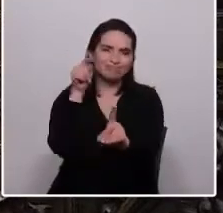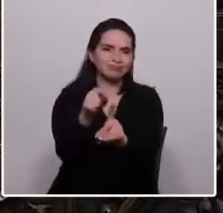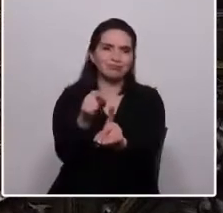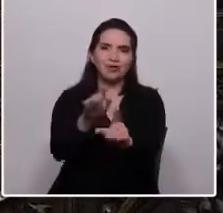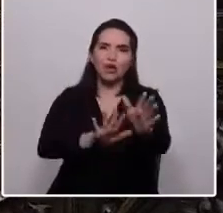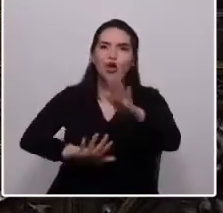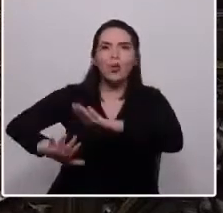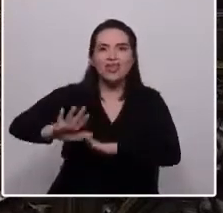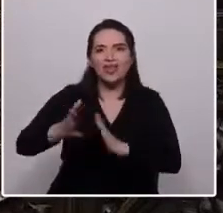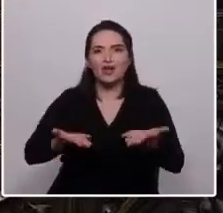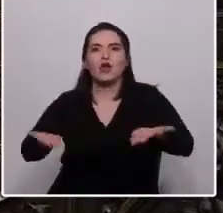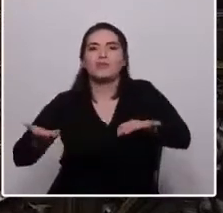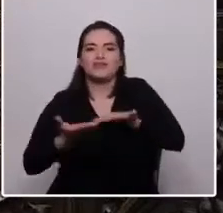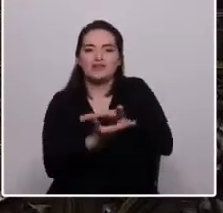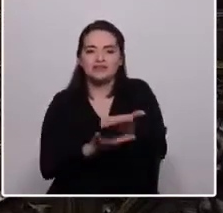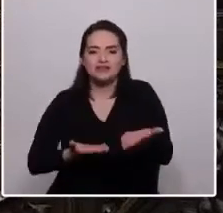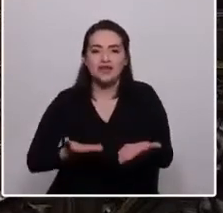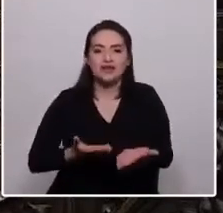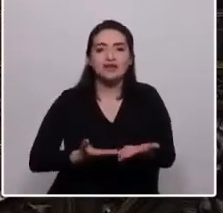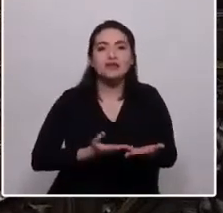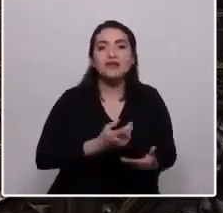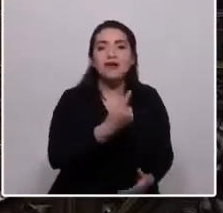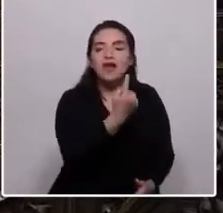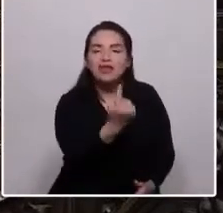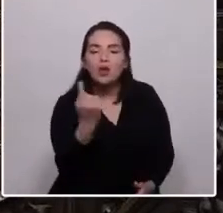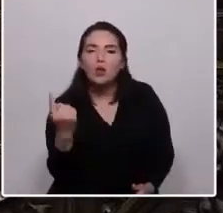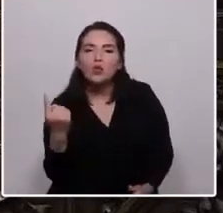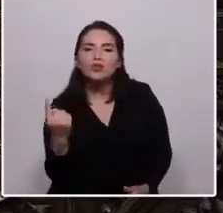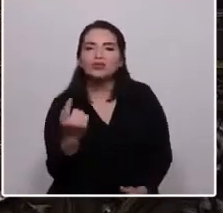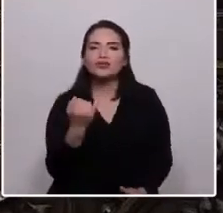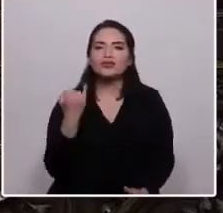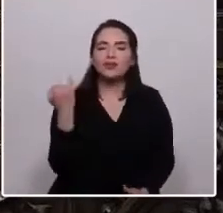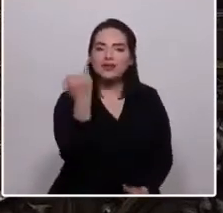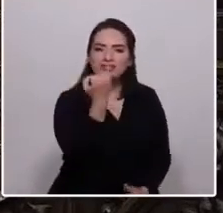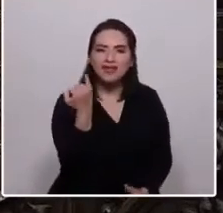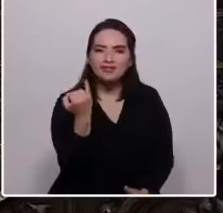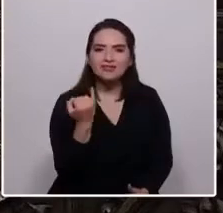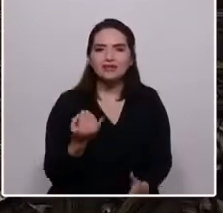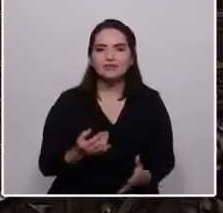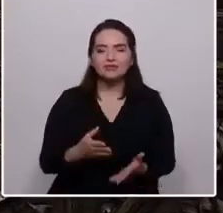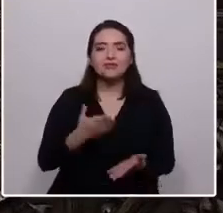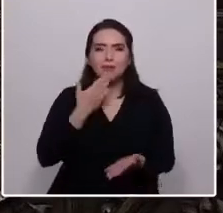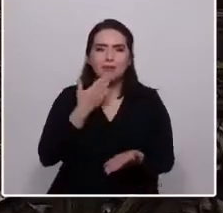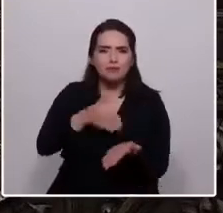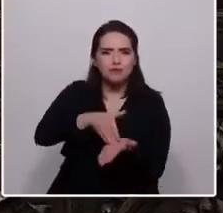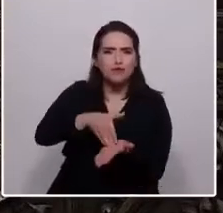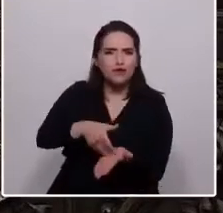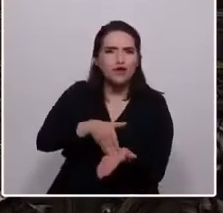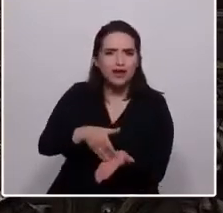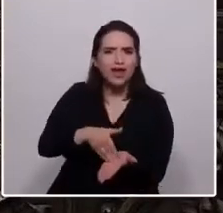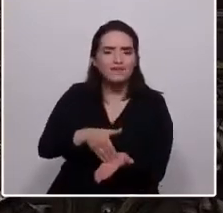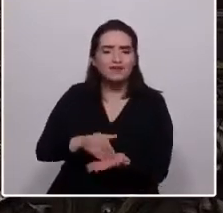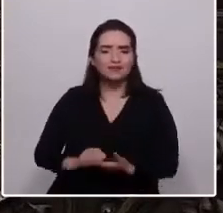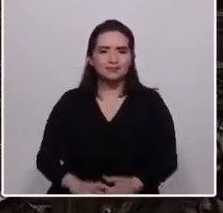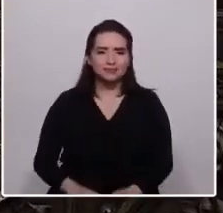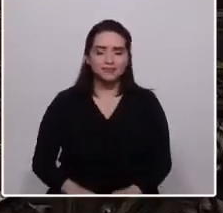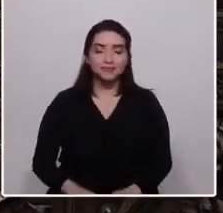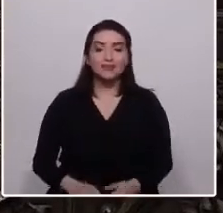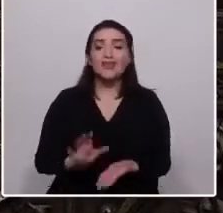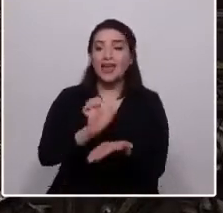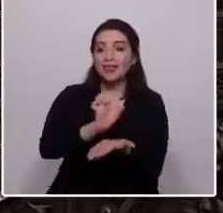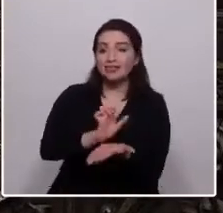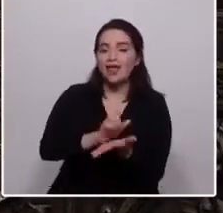asumiendo que somos interdependientes y vulnerables. Un Estado que desfamiliarice y colectivice los cuidados y que